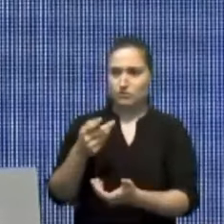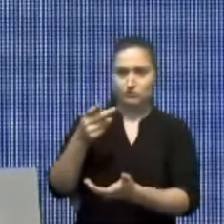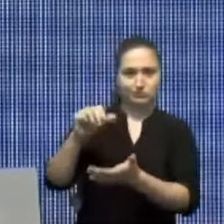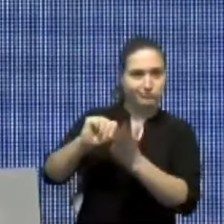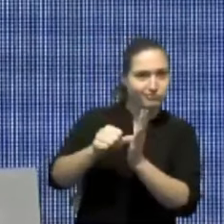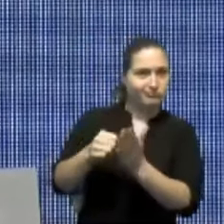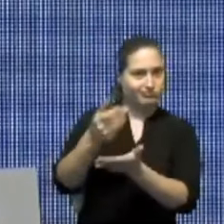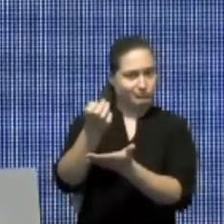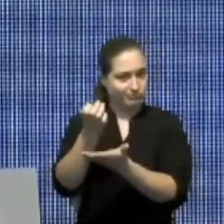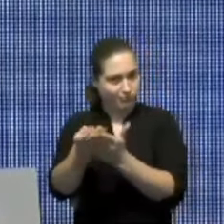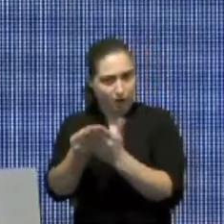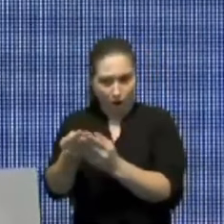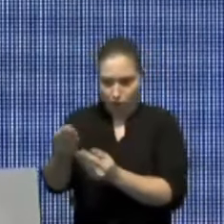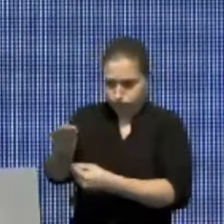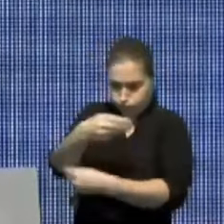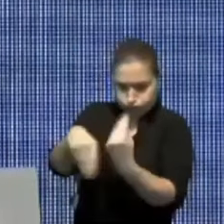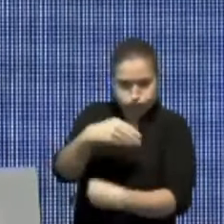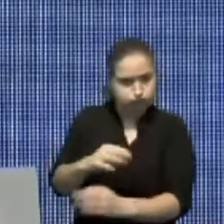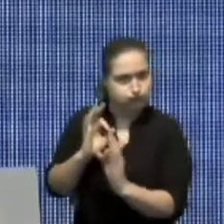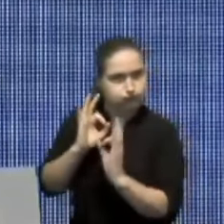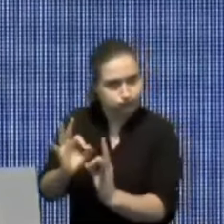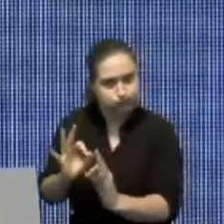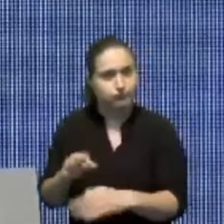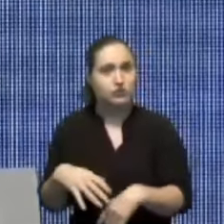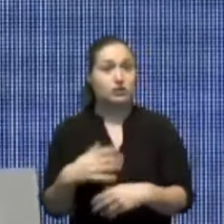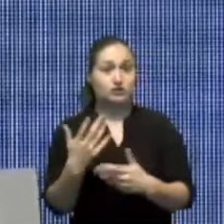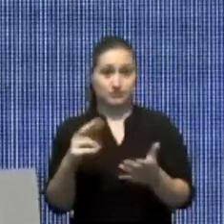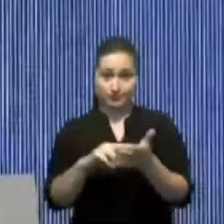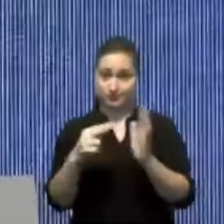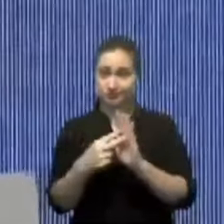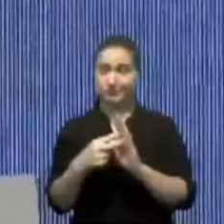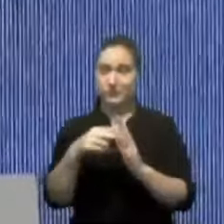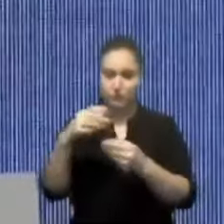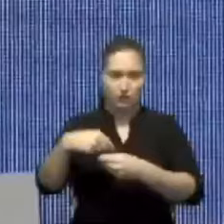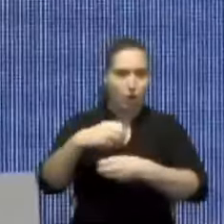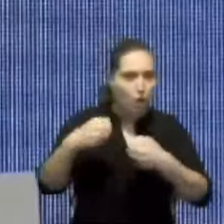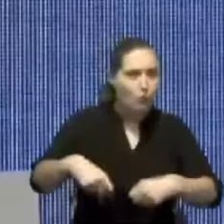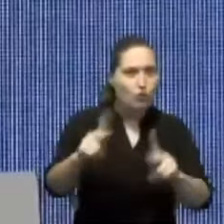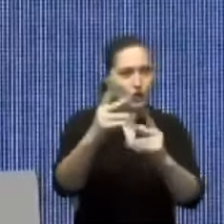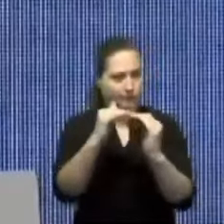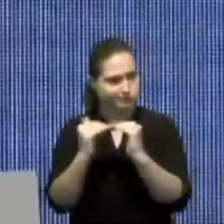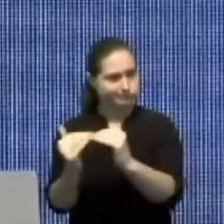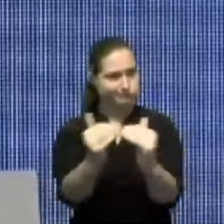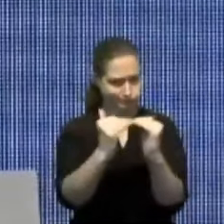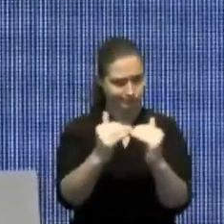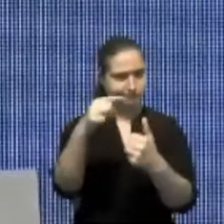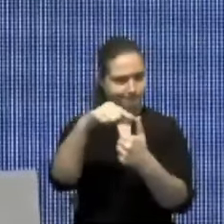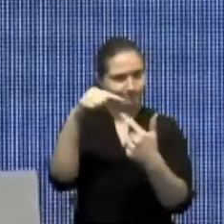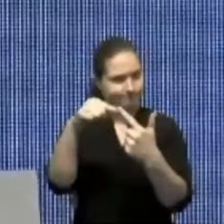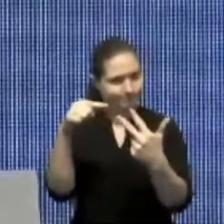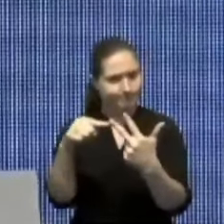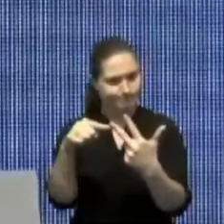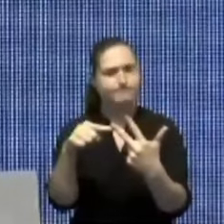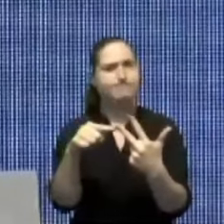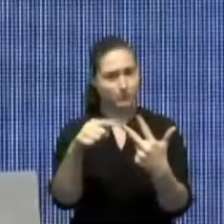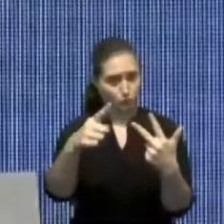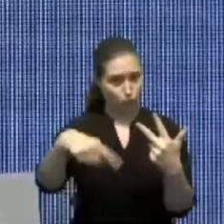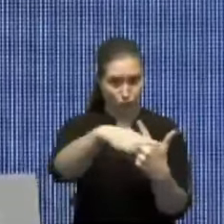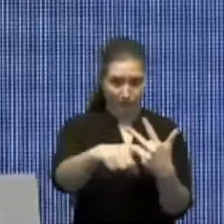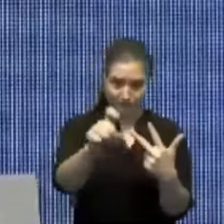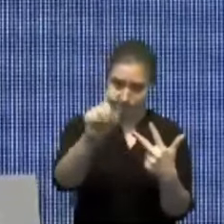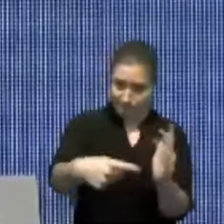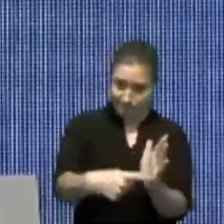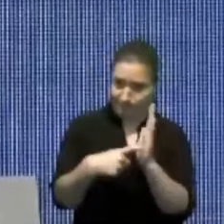más inclusivo y equitativo en la distribución de las oportunidades. Para responder estas demandas,